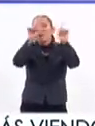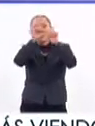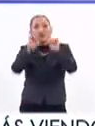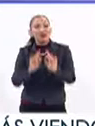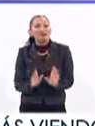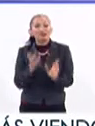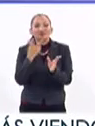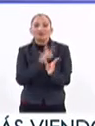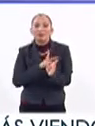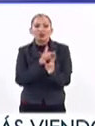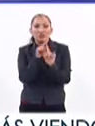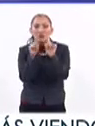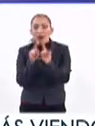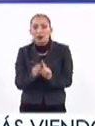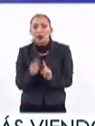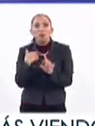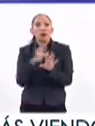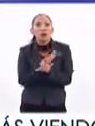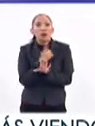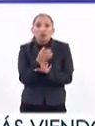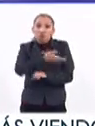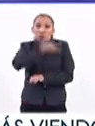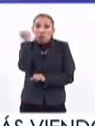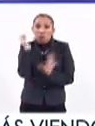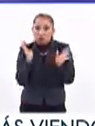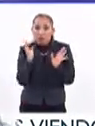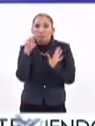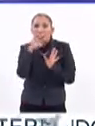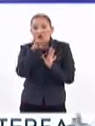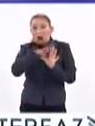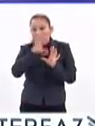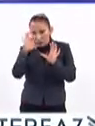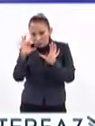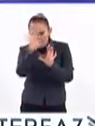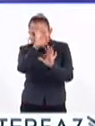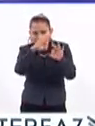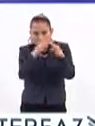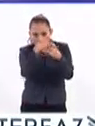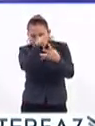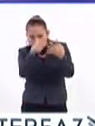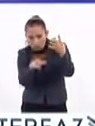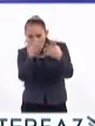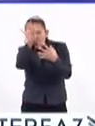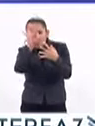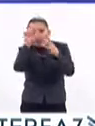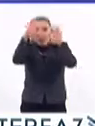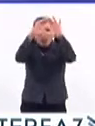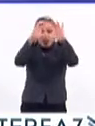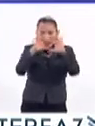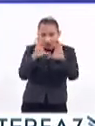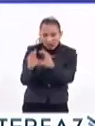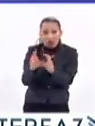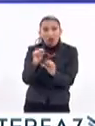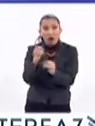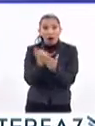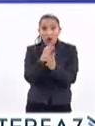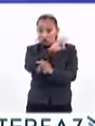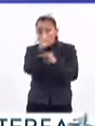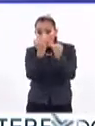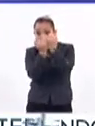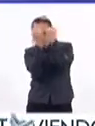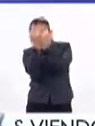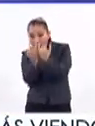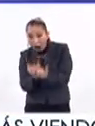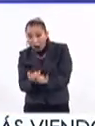Las causas de eso no se saben, pero es claro que están esos serotipos en la población mexicana. Entonces, no necesariamente